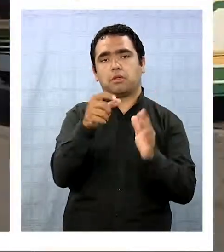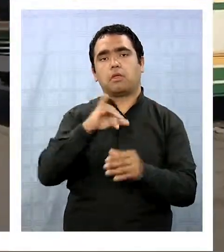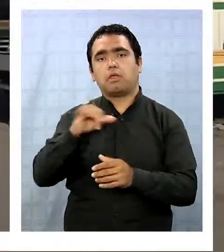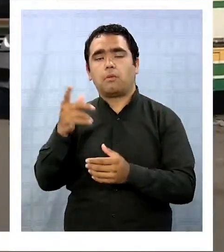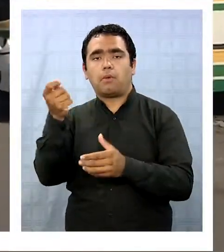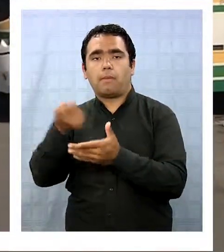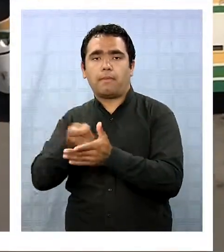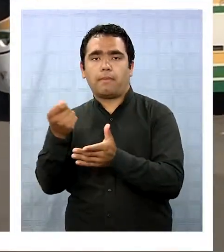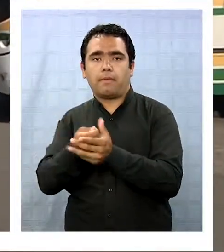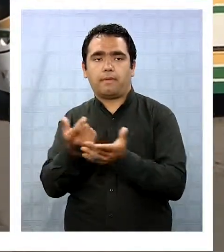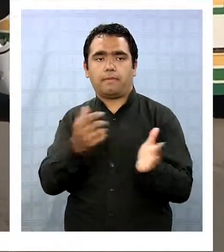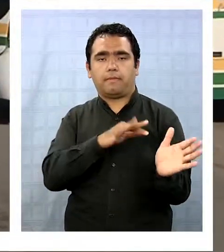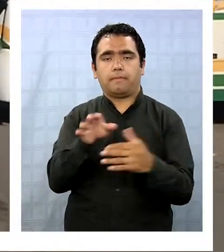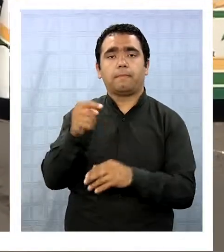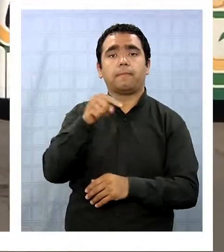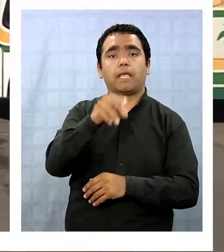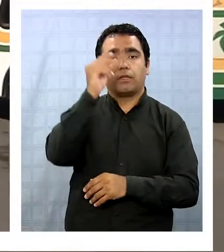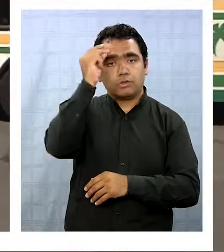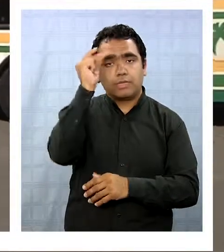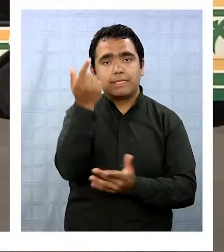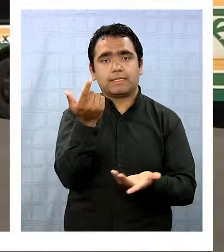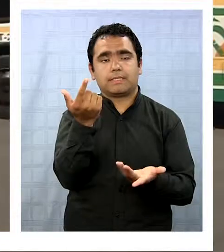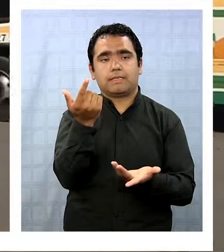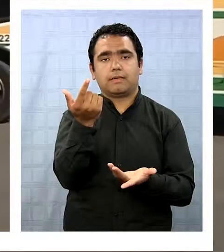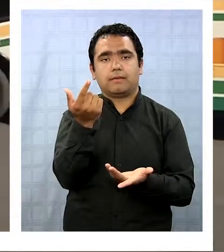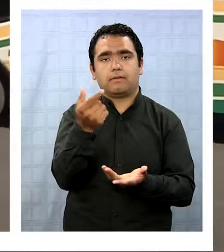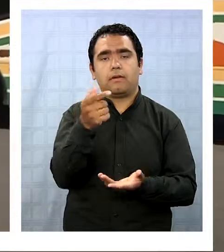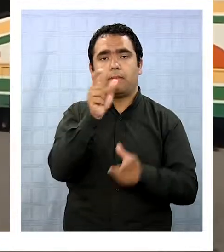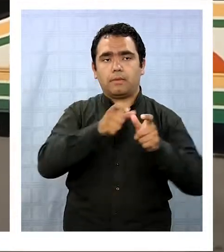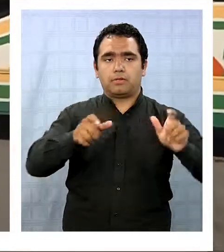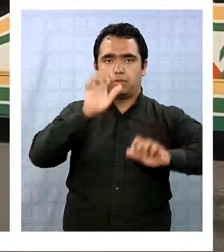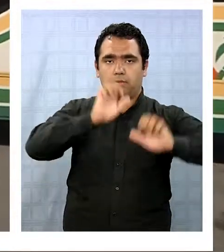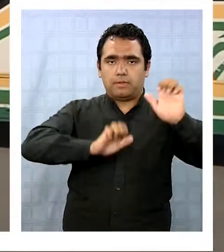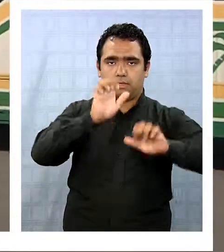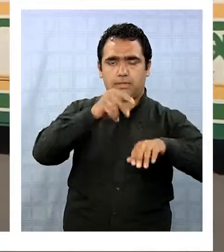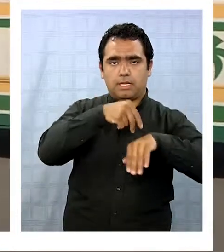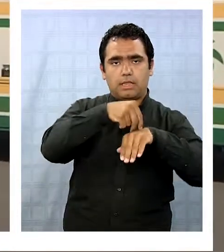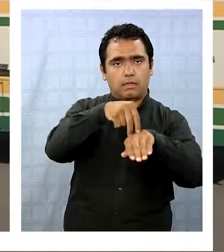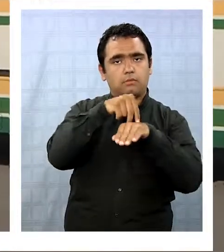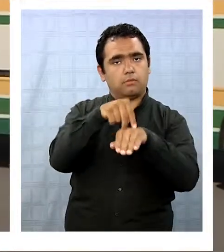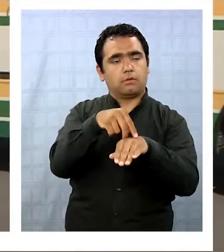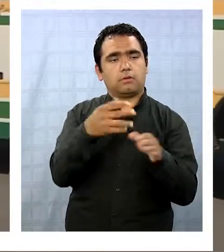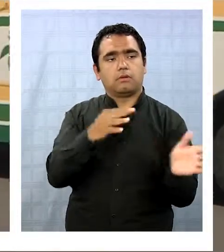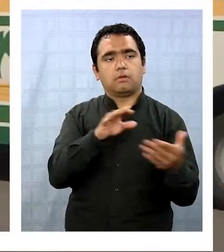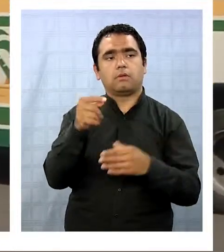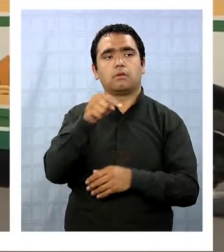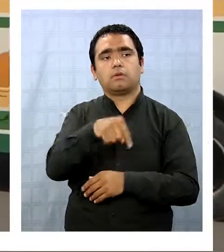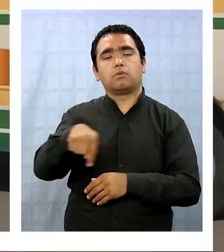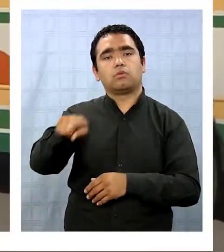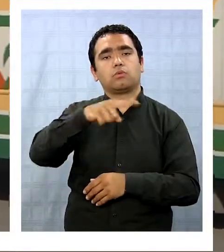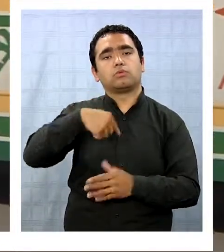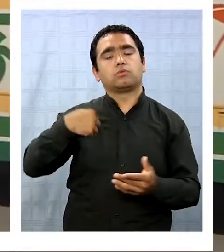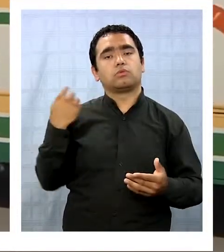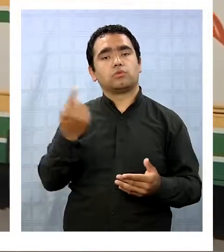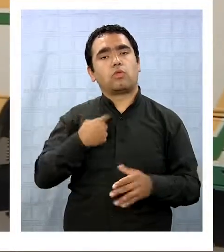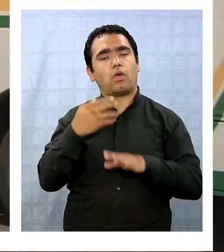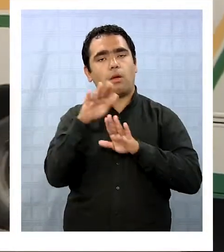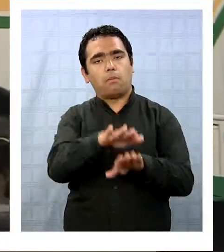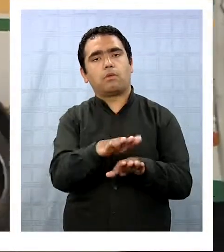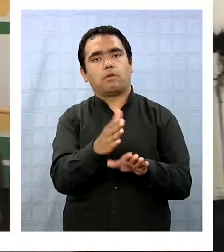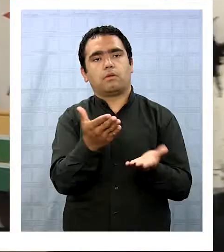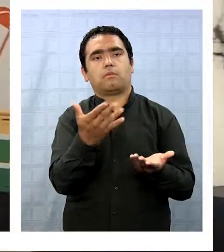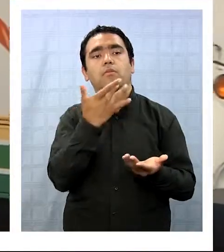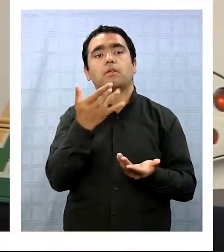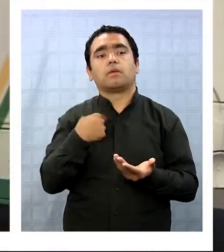cargando. Y eso son iniciativas de los empresarios del transporte público mayor, en la cual nosotros hemos estado apoyando,